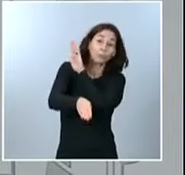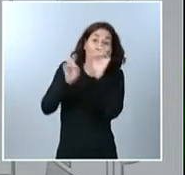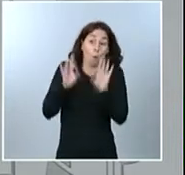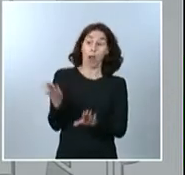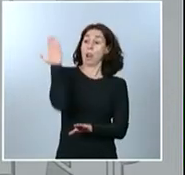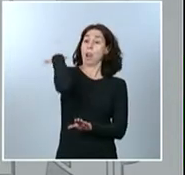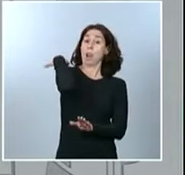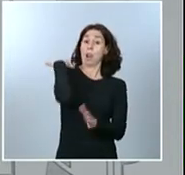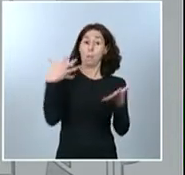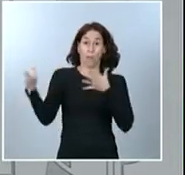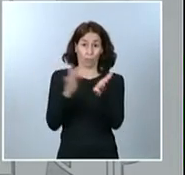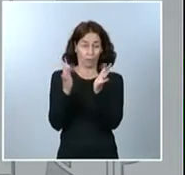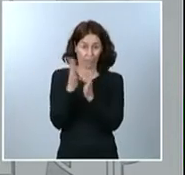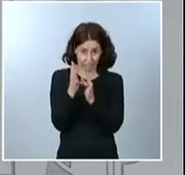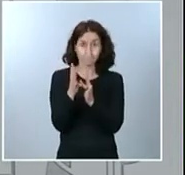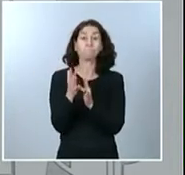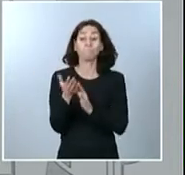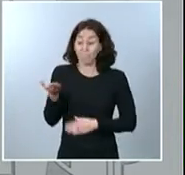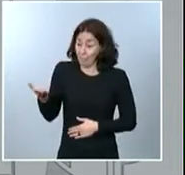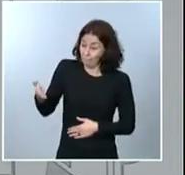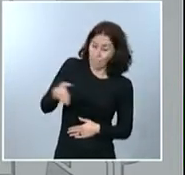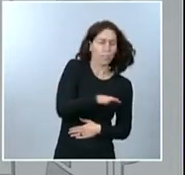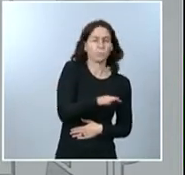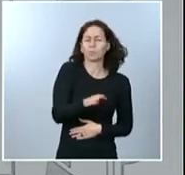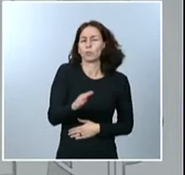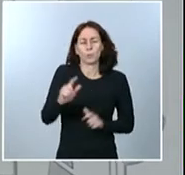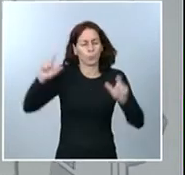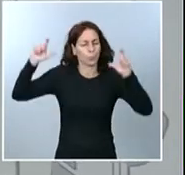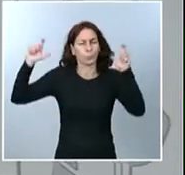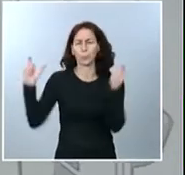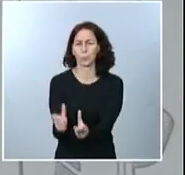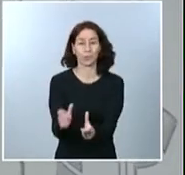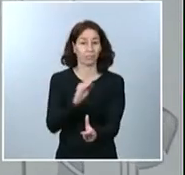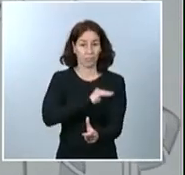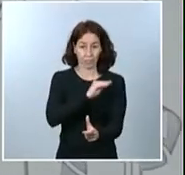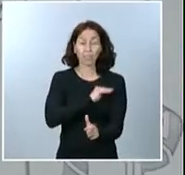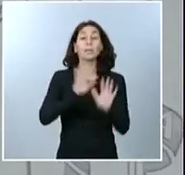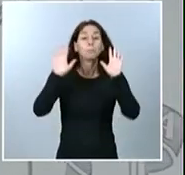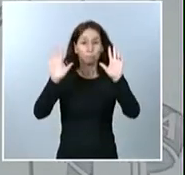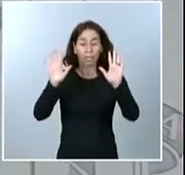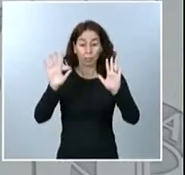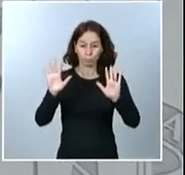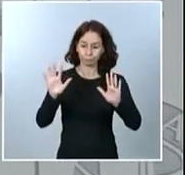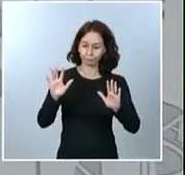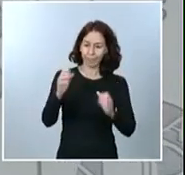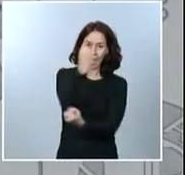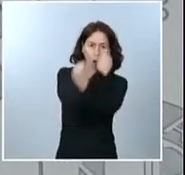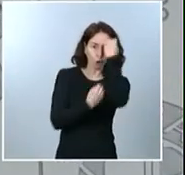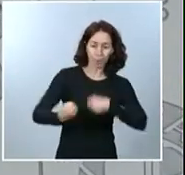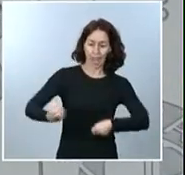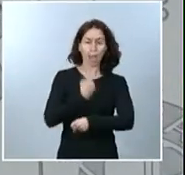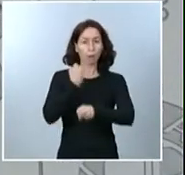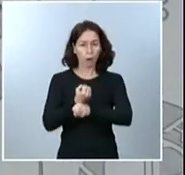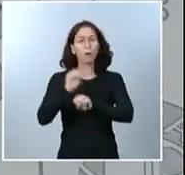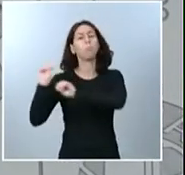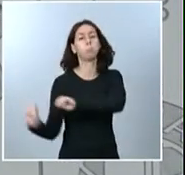vidas debe ser el menor posible, pero también debemos proteger nuestra actividad económica y laboral y preservar, en la medida de nuestras posibilidades,